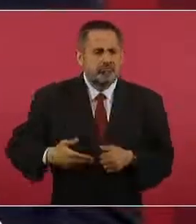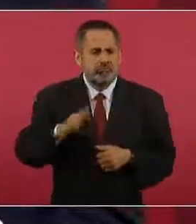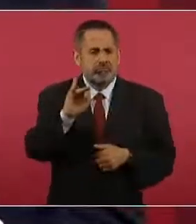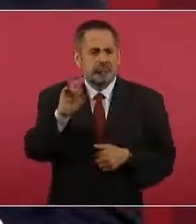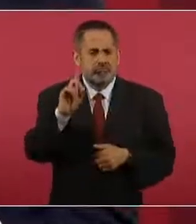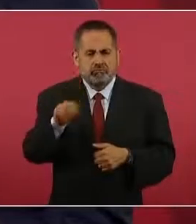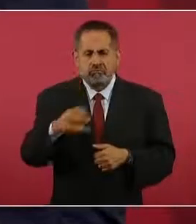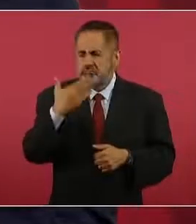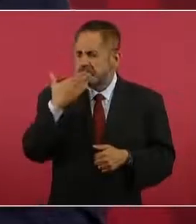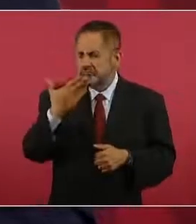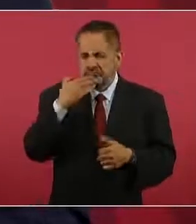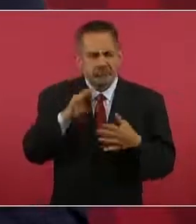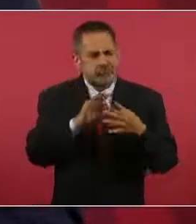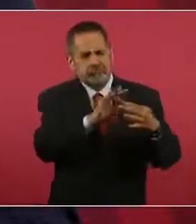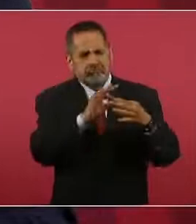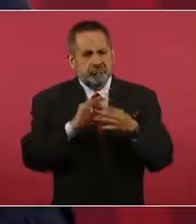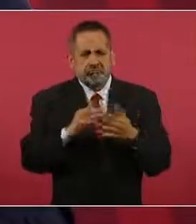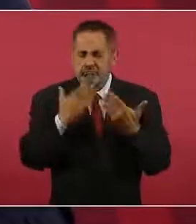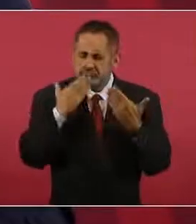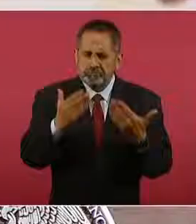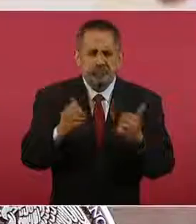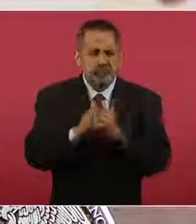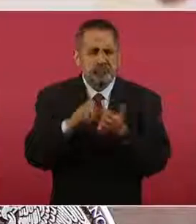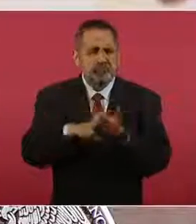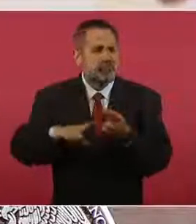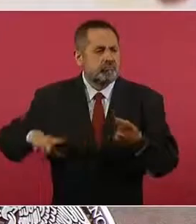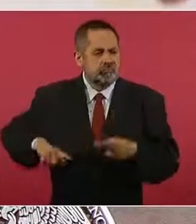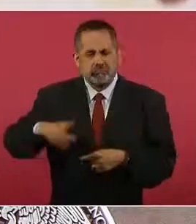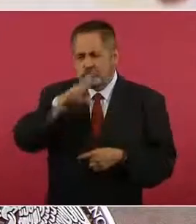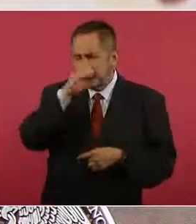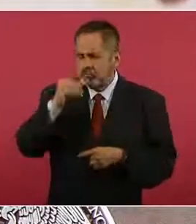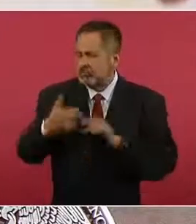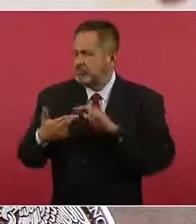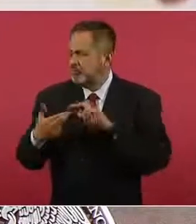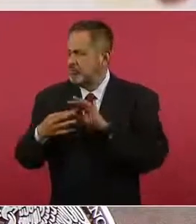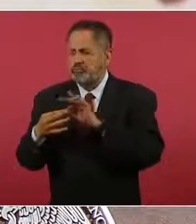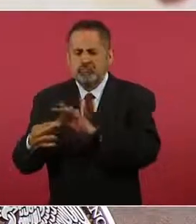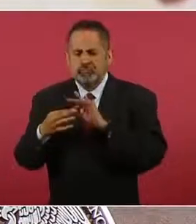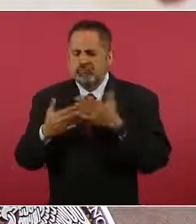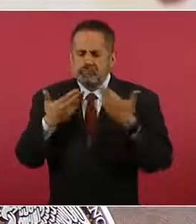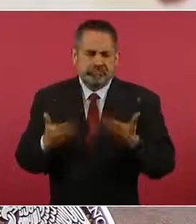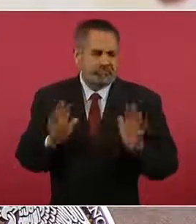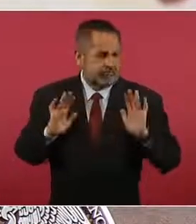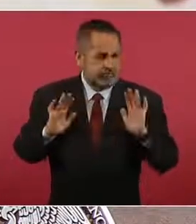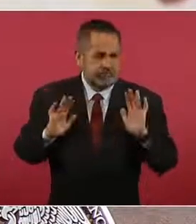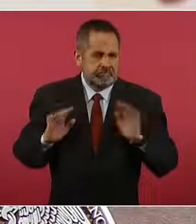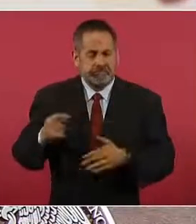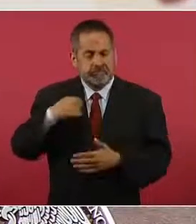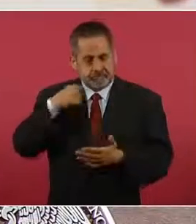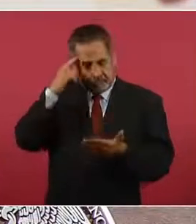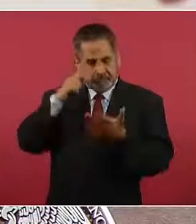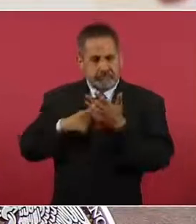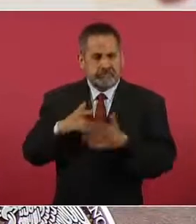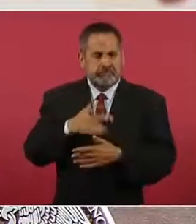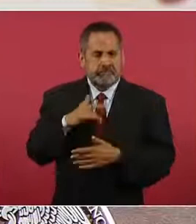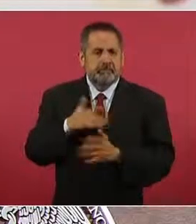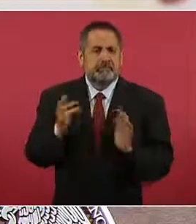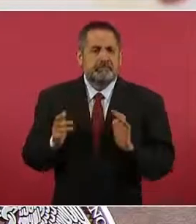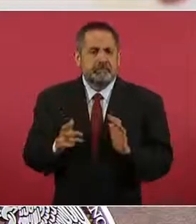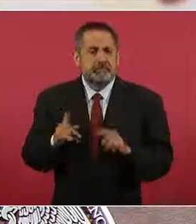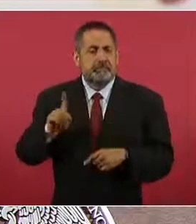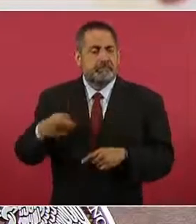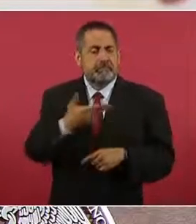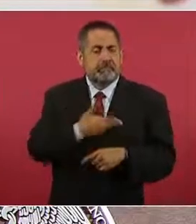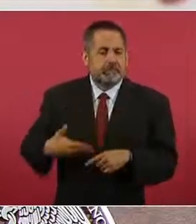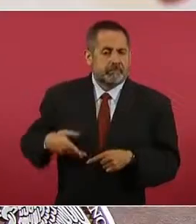y tenemos muy buena relación con el gobierno de Cuba y considero que el